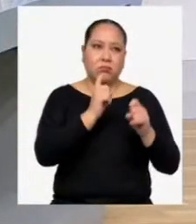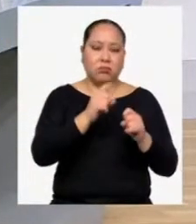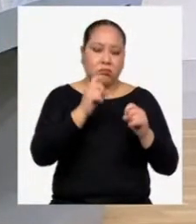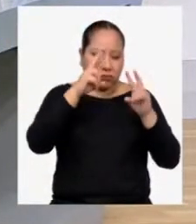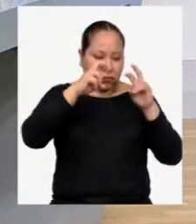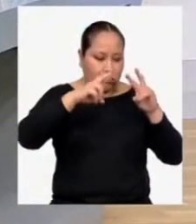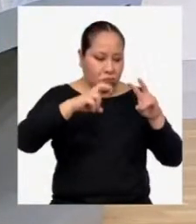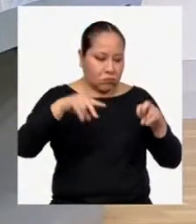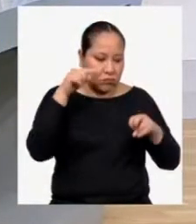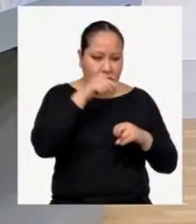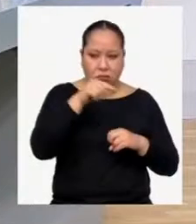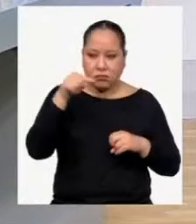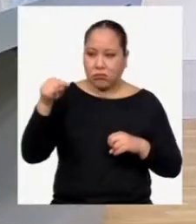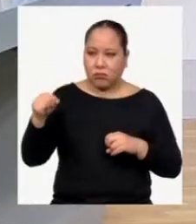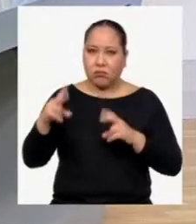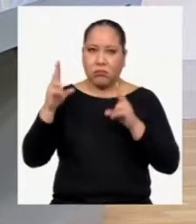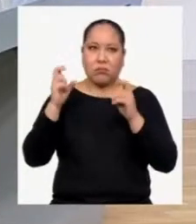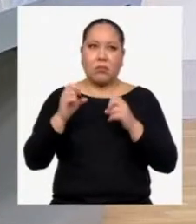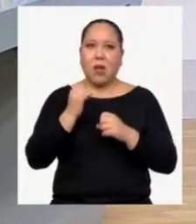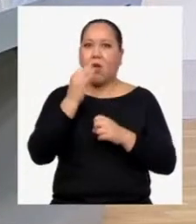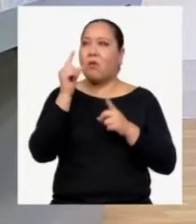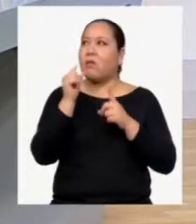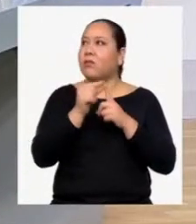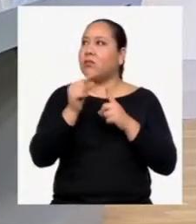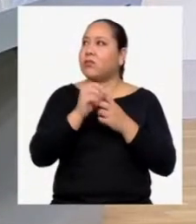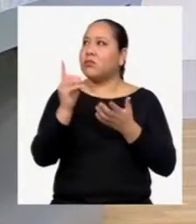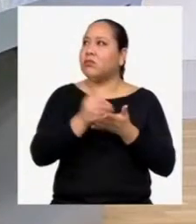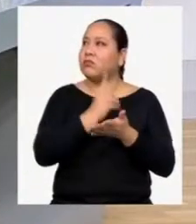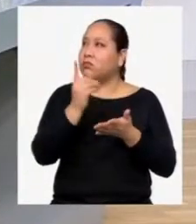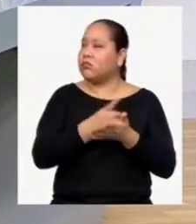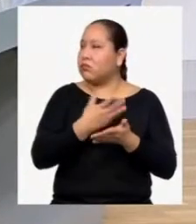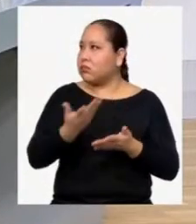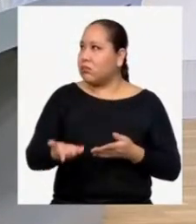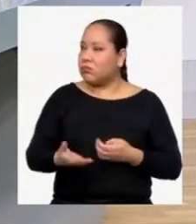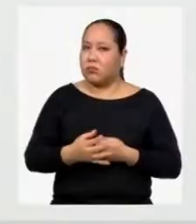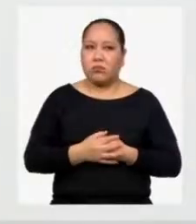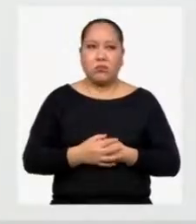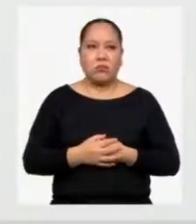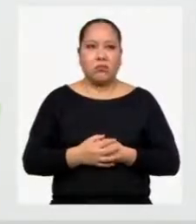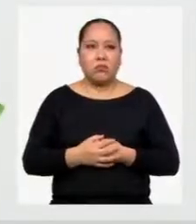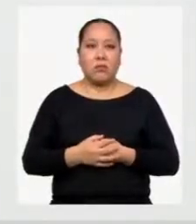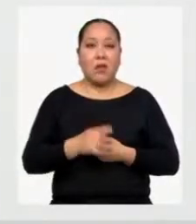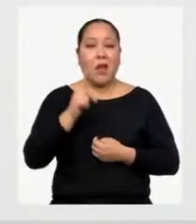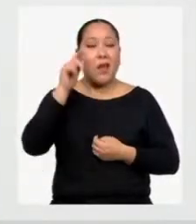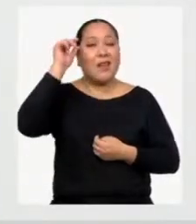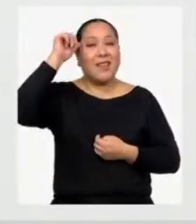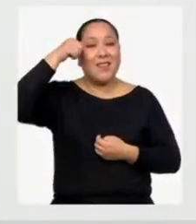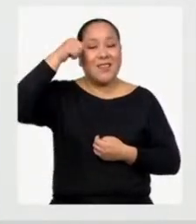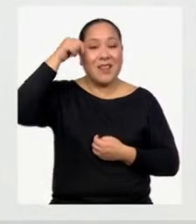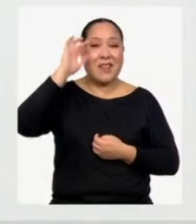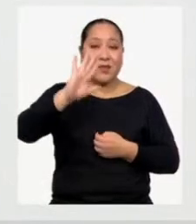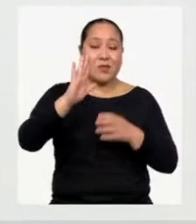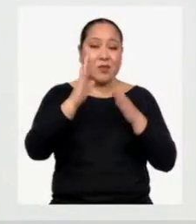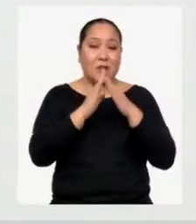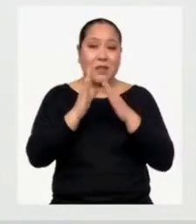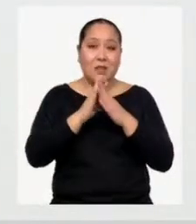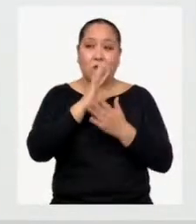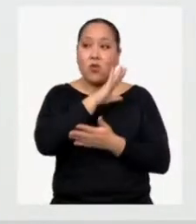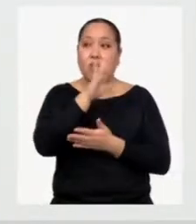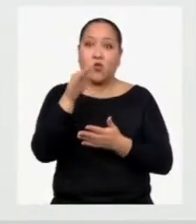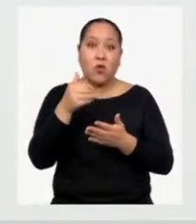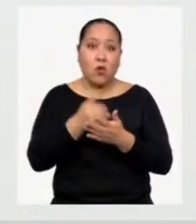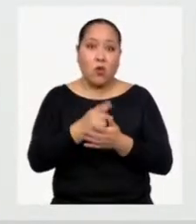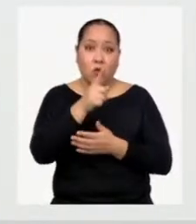artículos sobre el tema Y algunas palabras en el diccionario de la Real Academia Española Recuerden en casa que toda fuente que